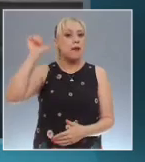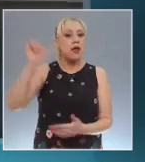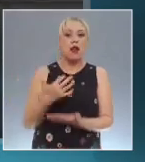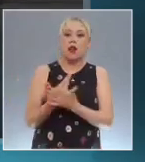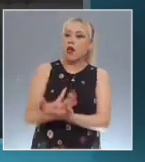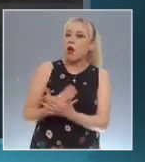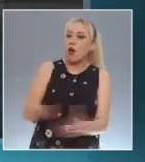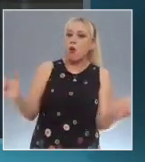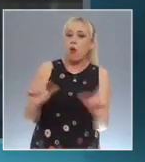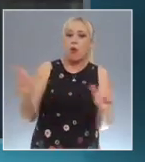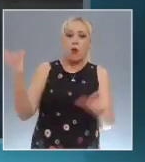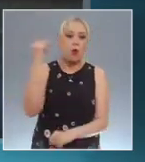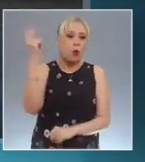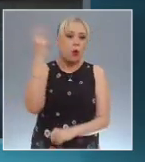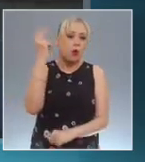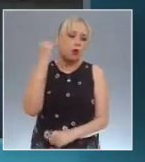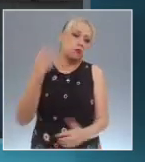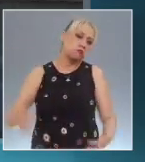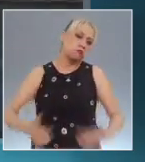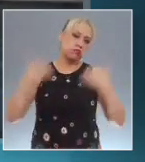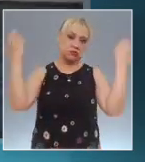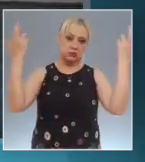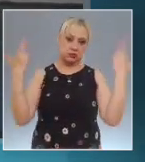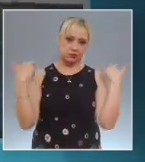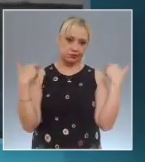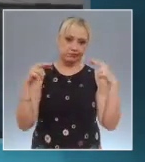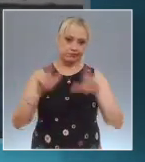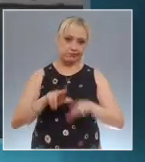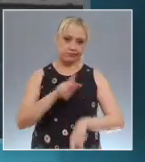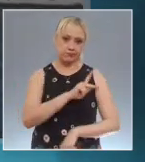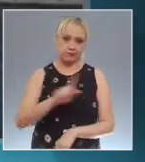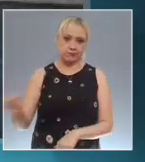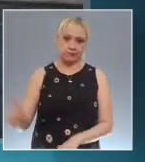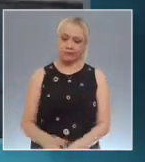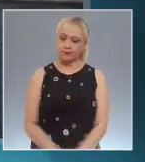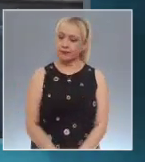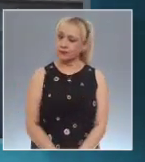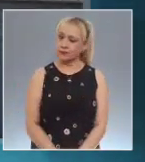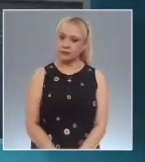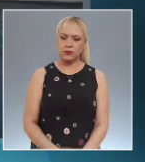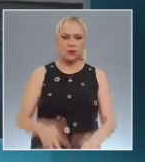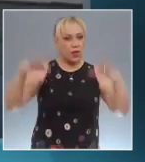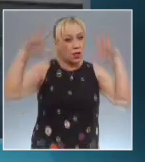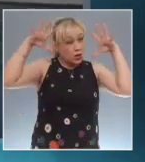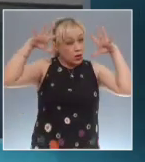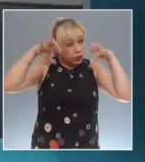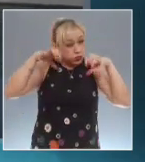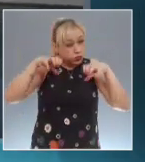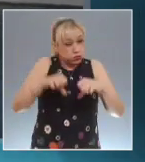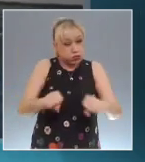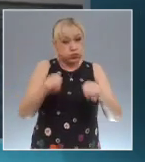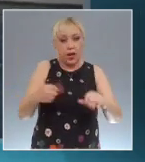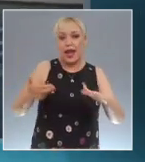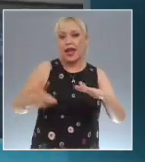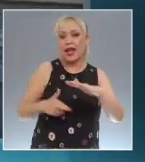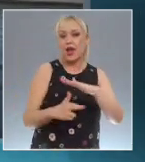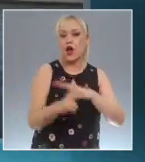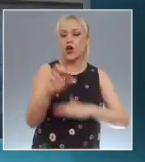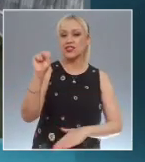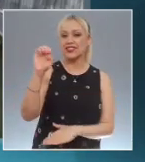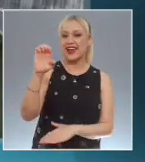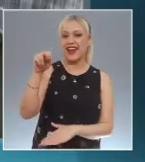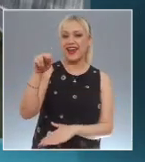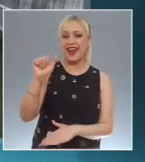El alto nivel de contaminación provocado por las fuertes lluvias en el río Sena provocó la cancelación de la Copa Mundial de Natación en aguas